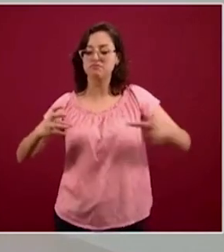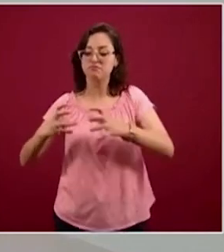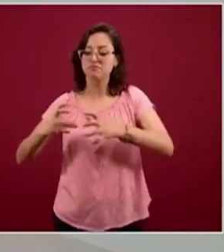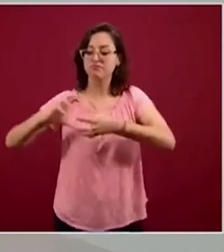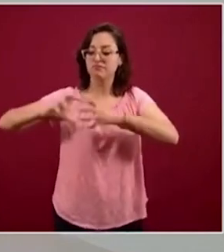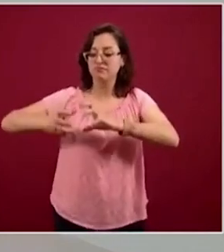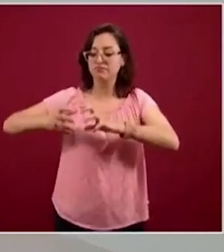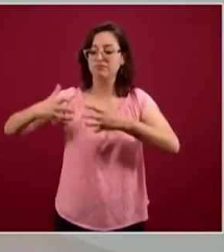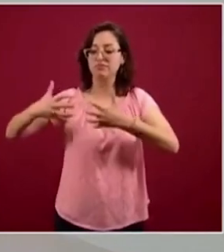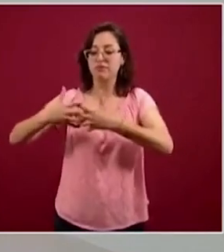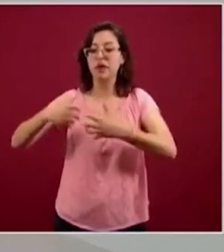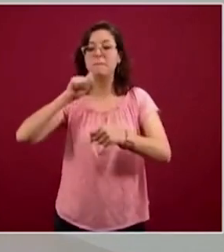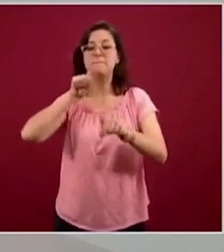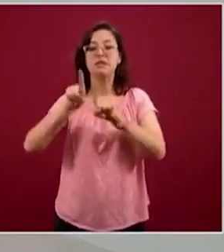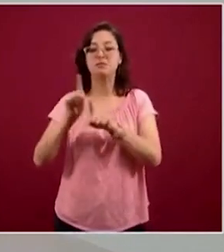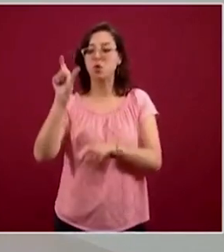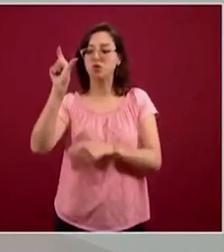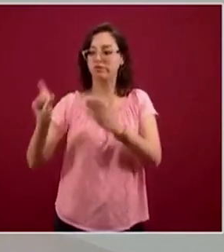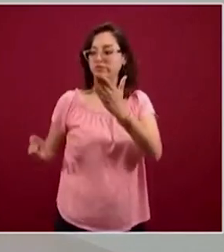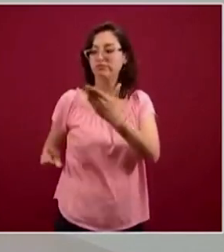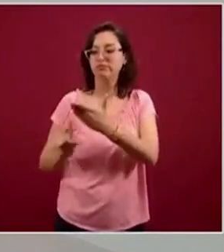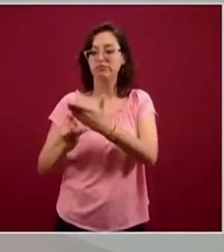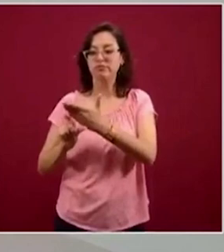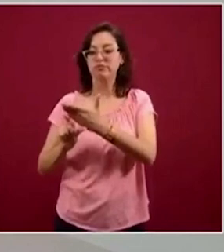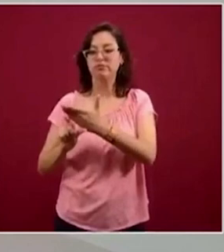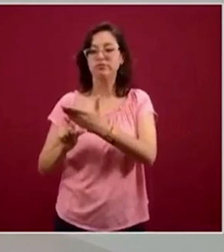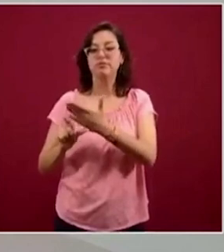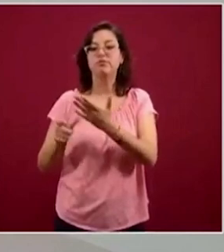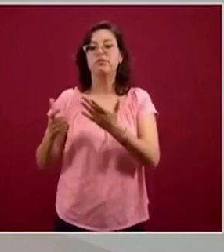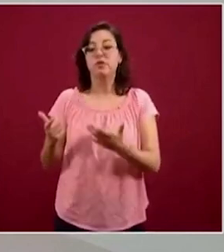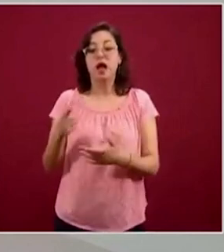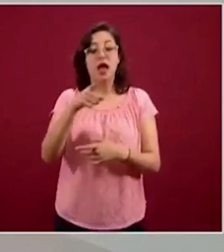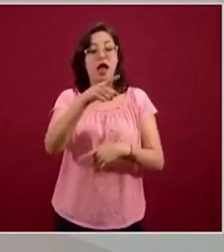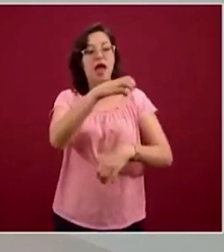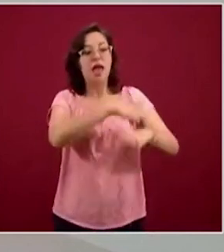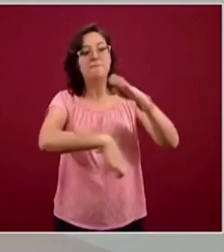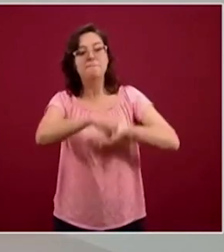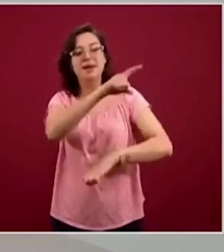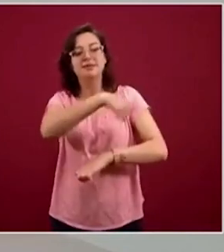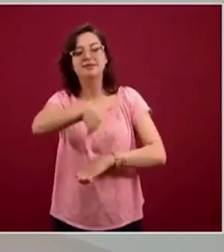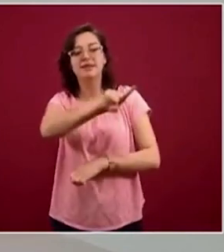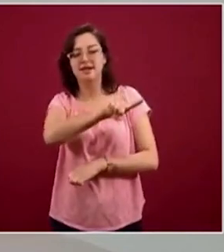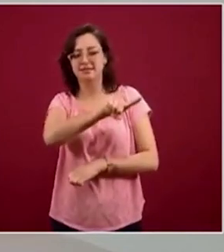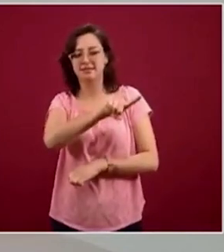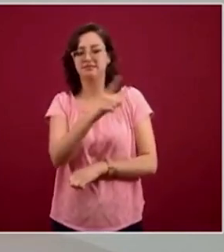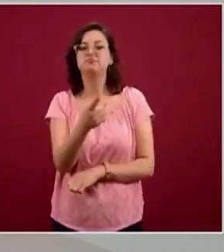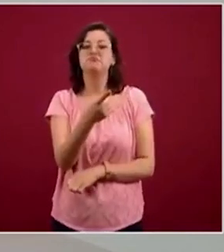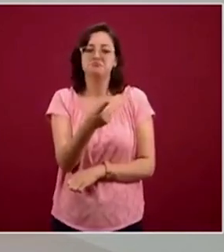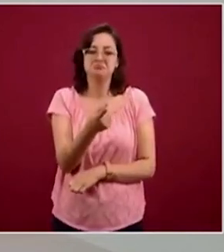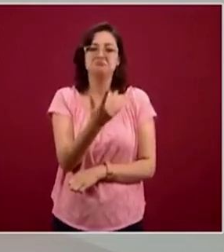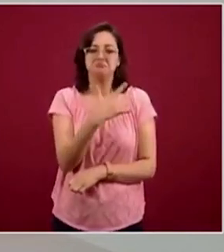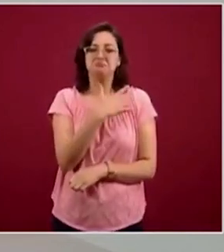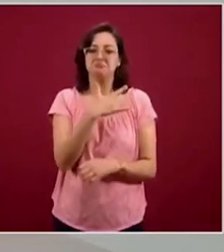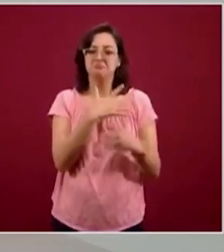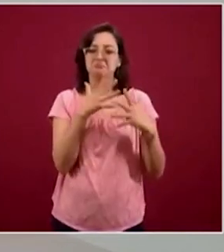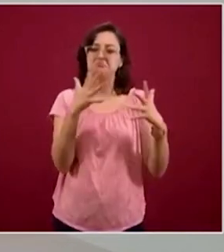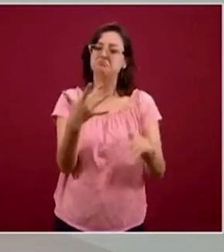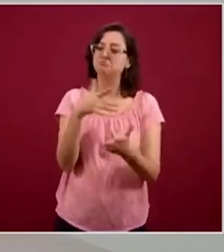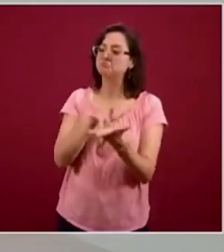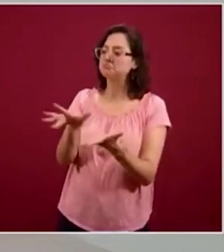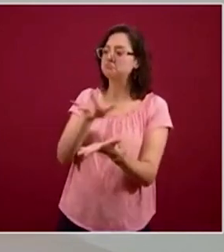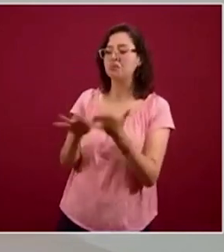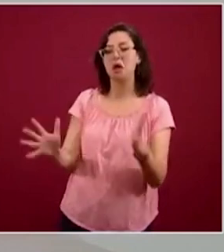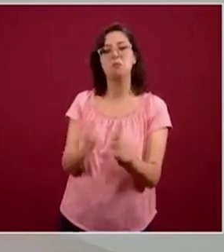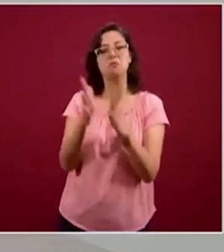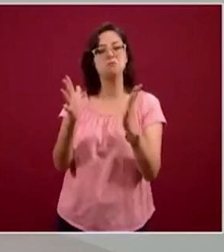tarjetas electrónicas que se va a colaborar con empresas que solidariamente están participando sin